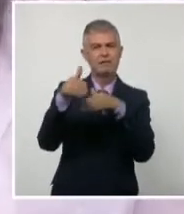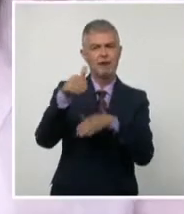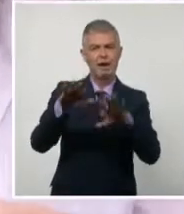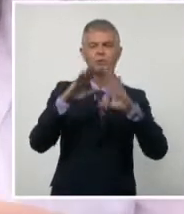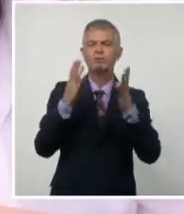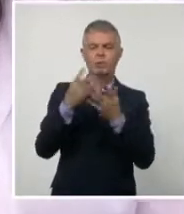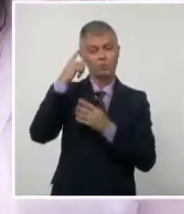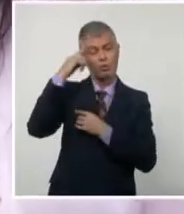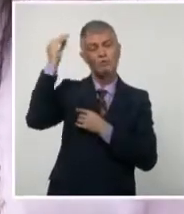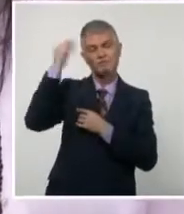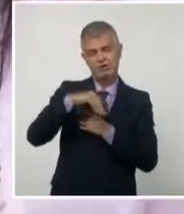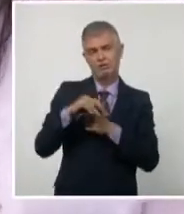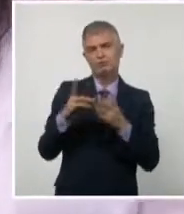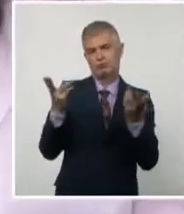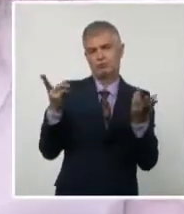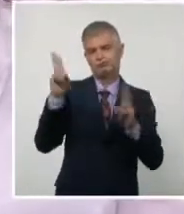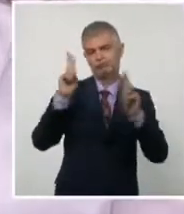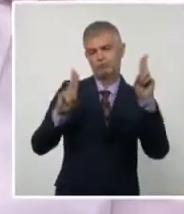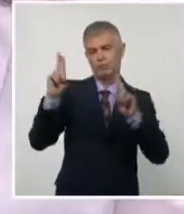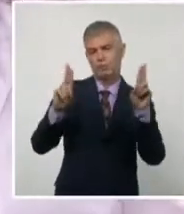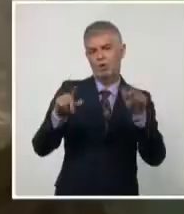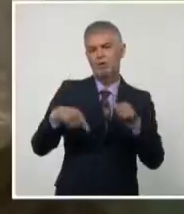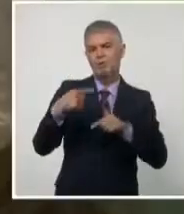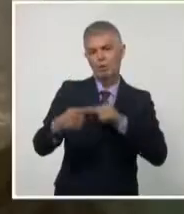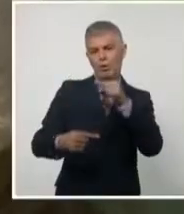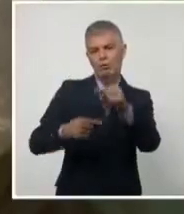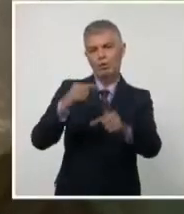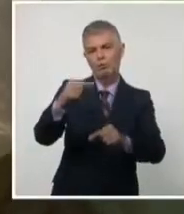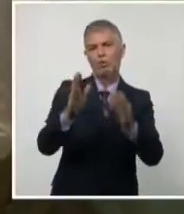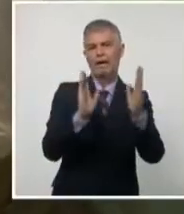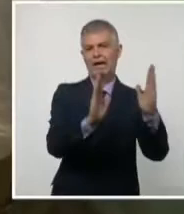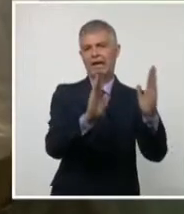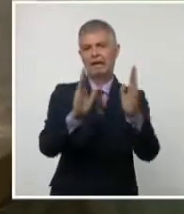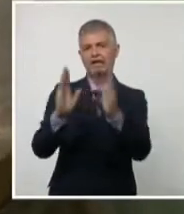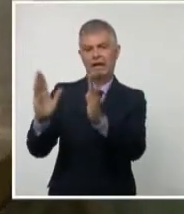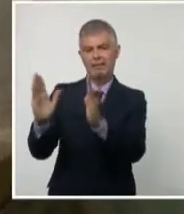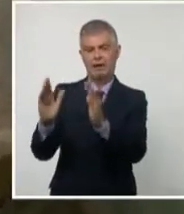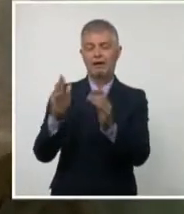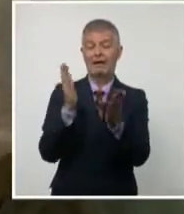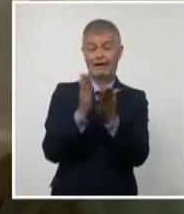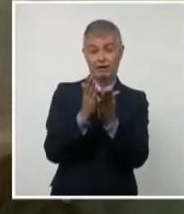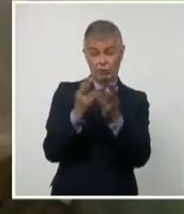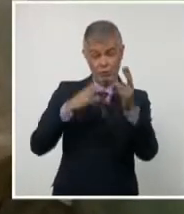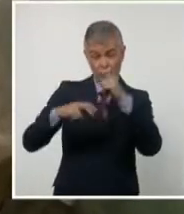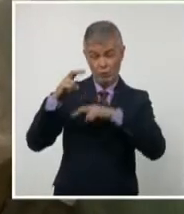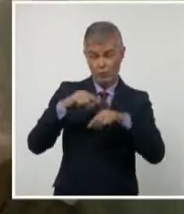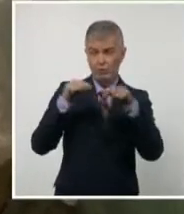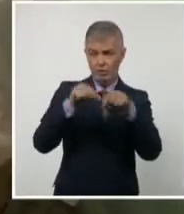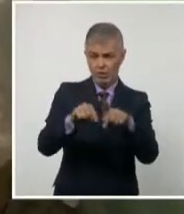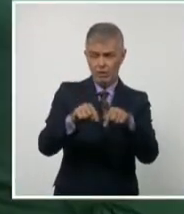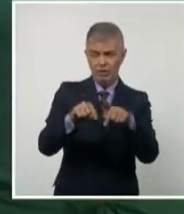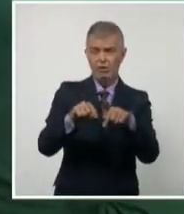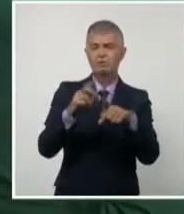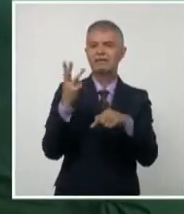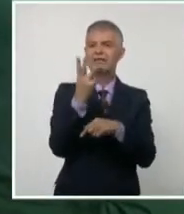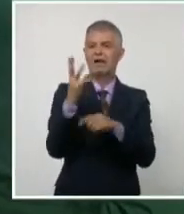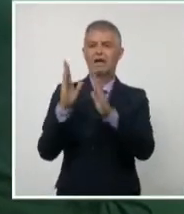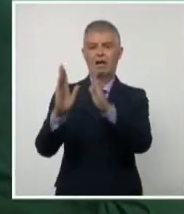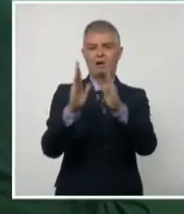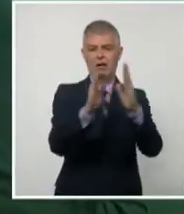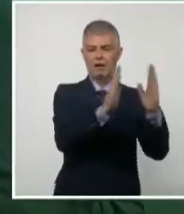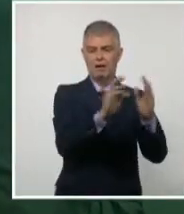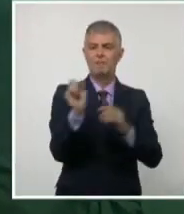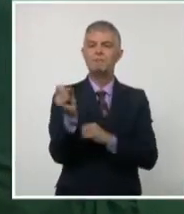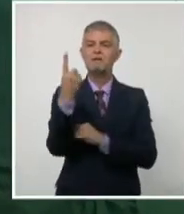todo el conocimiento de lo que se les va a ir haciendo en cada etapa. El estudio de cero positividad está diseñado en tres etapas. La primera fase